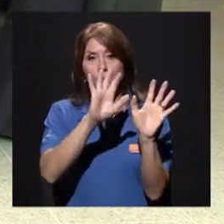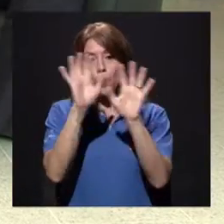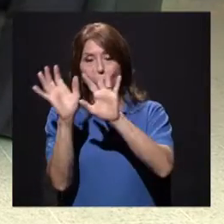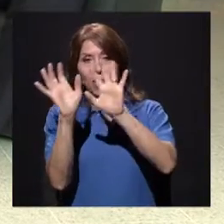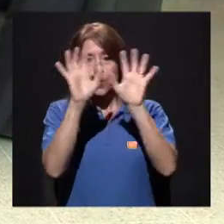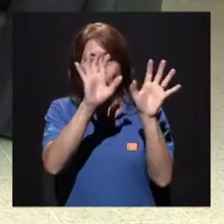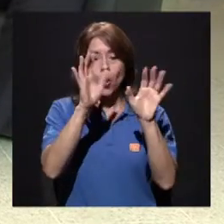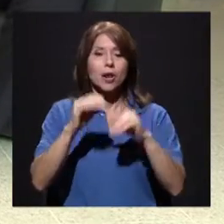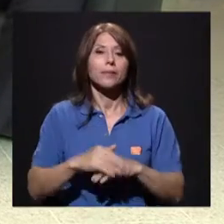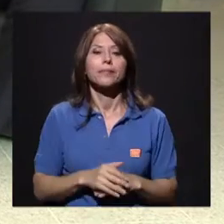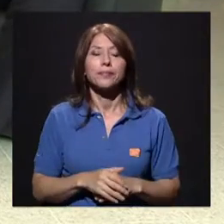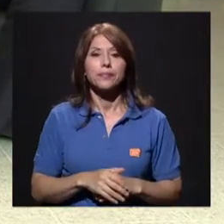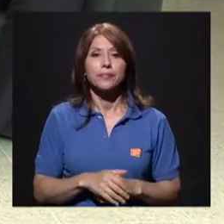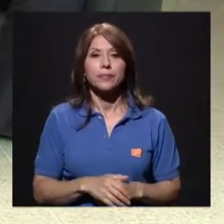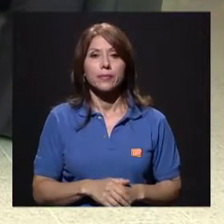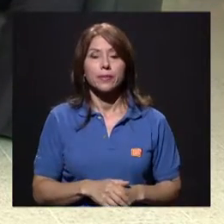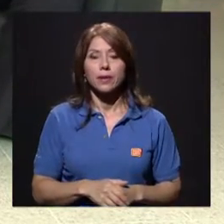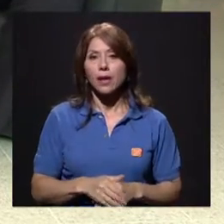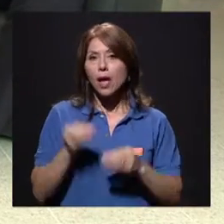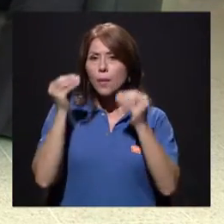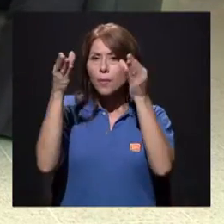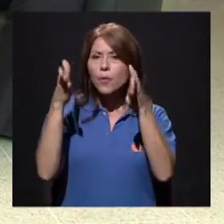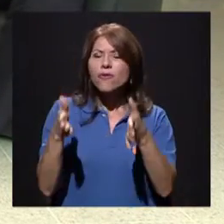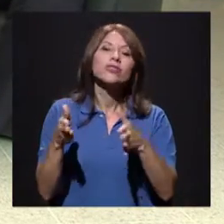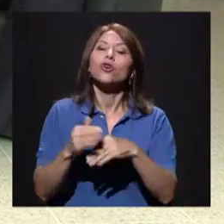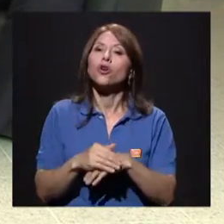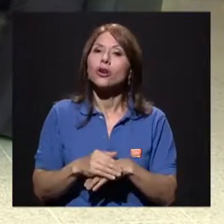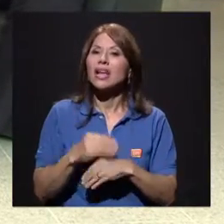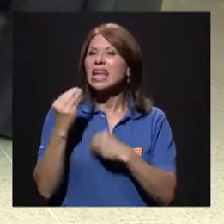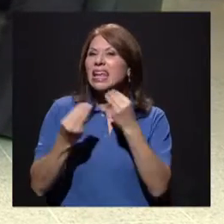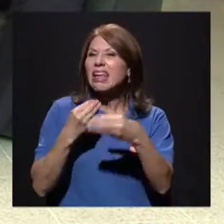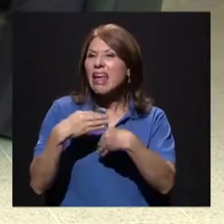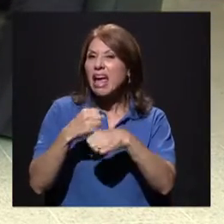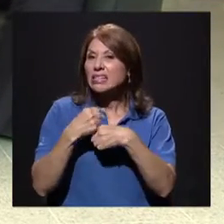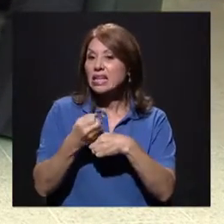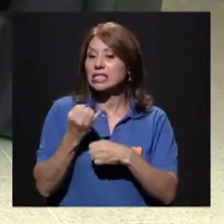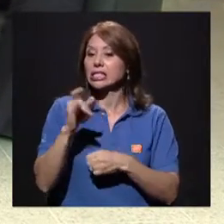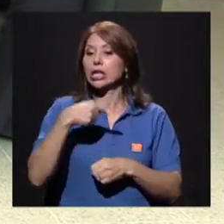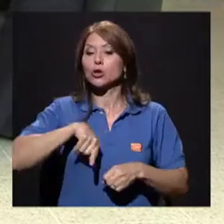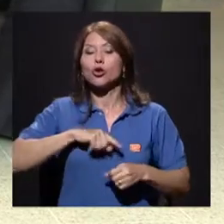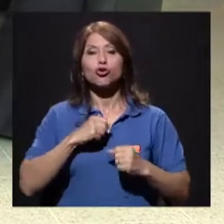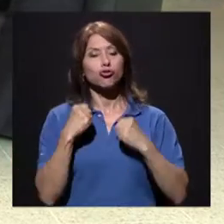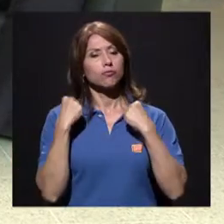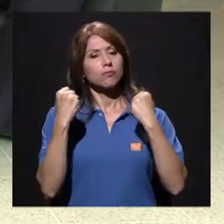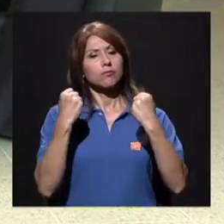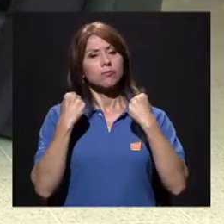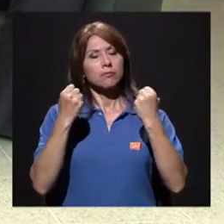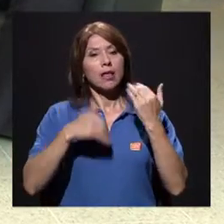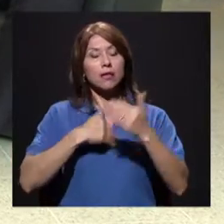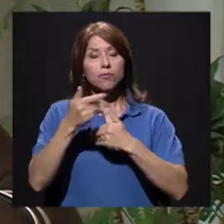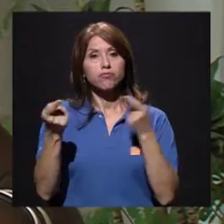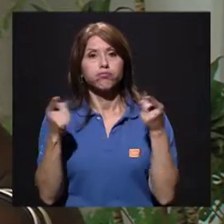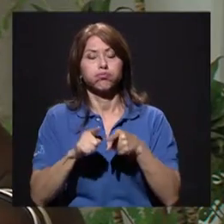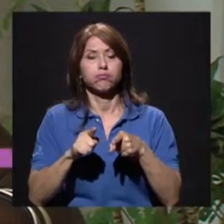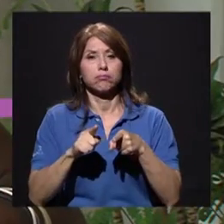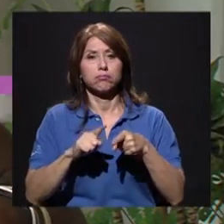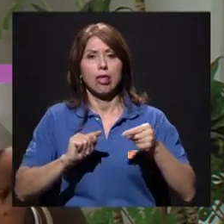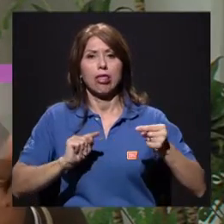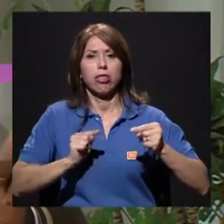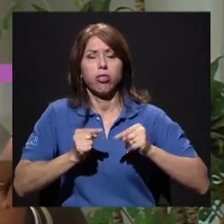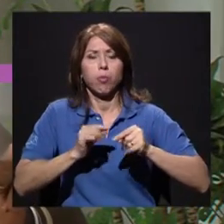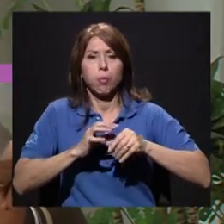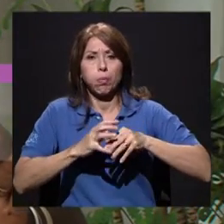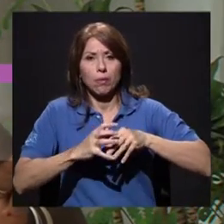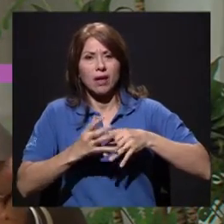Profesor, ¿qué hacer si en el momento de la práctica ocurre una lesión? ¿Qué hacemos ahí en el inmediato? Lo primero es